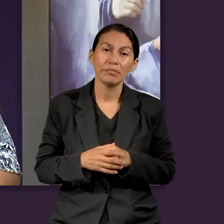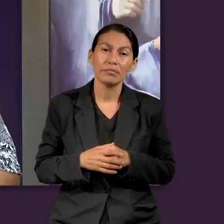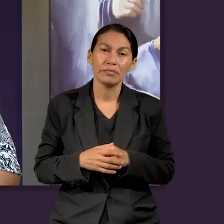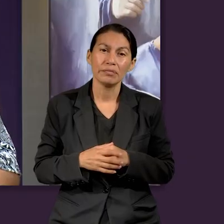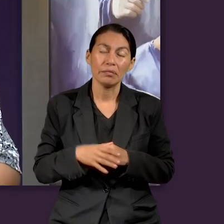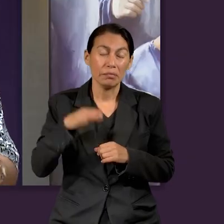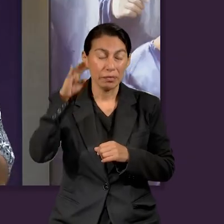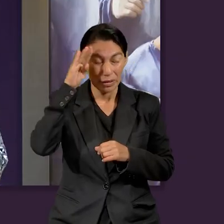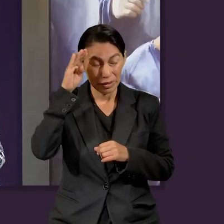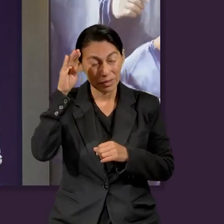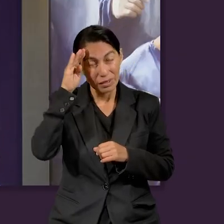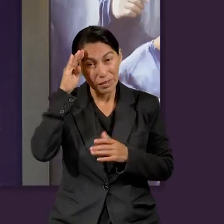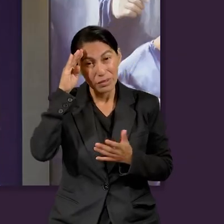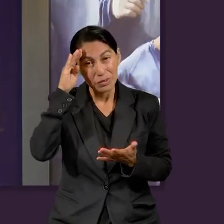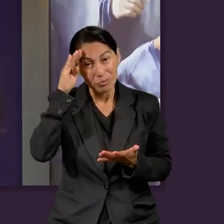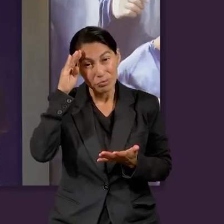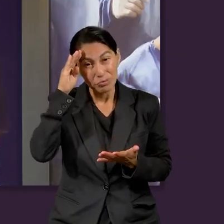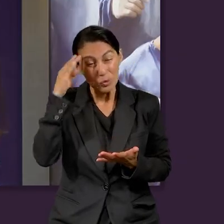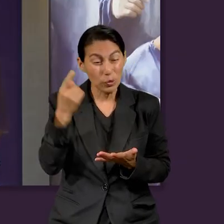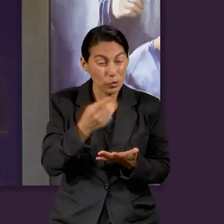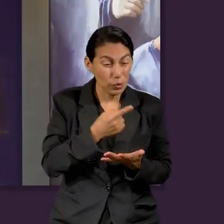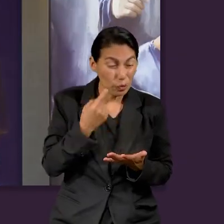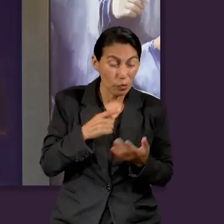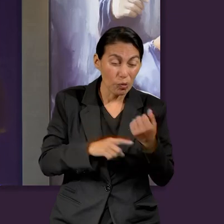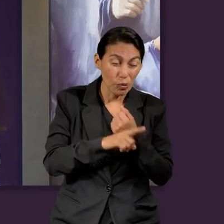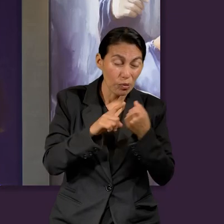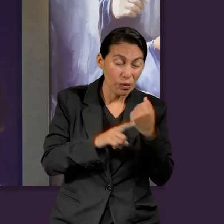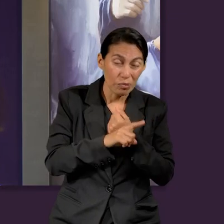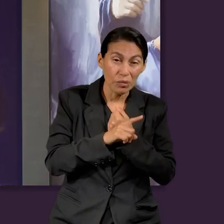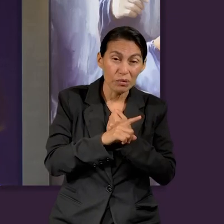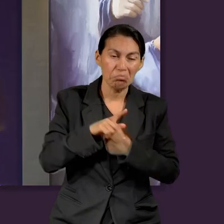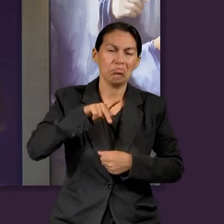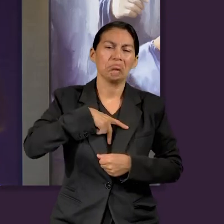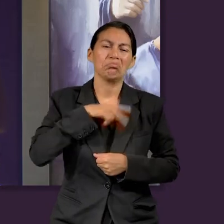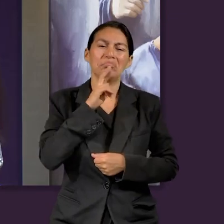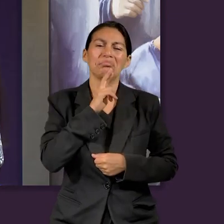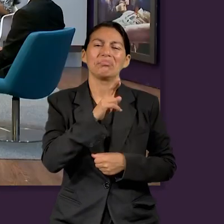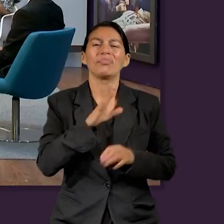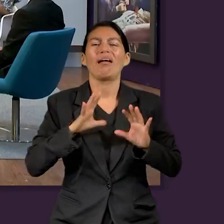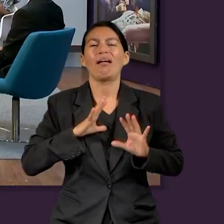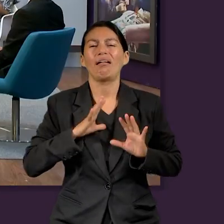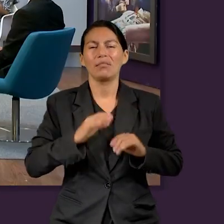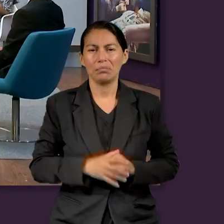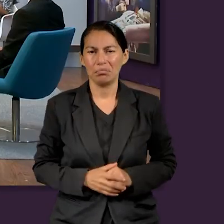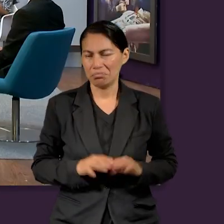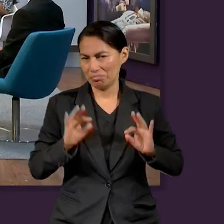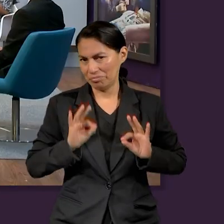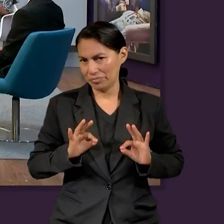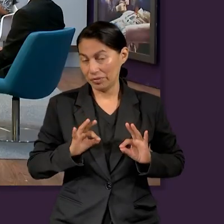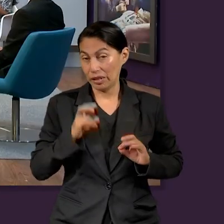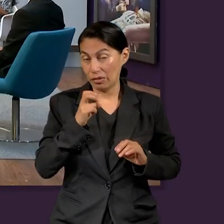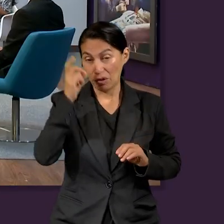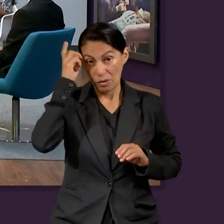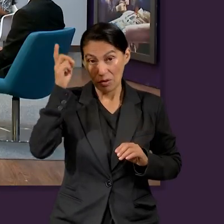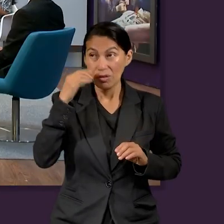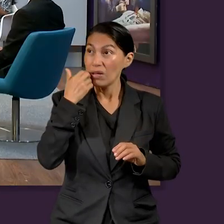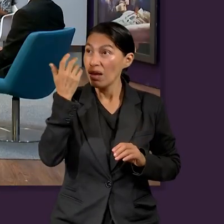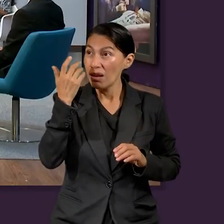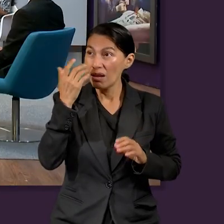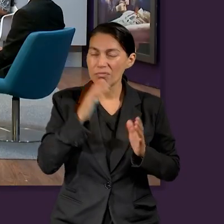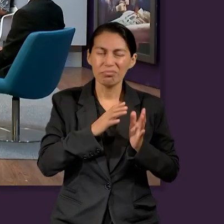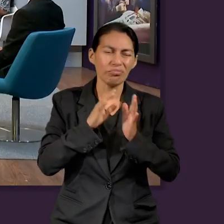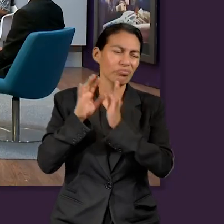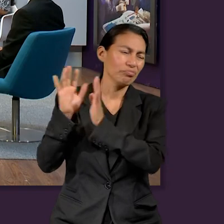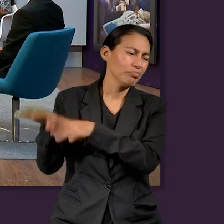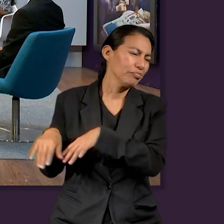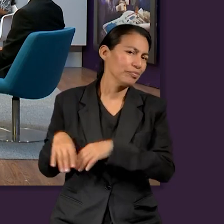pensando que nosotros podemos solucionar nuestros propios problemas y dejaríamos a un lado lo